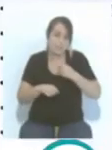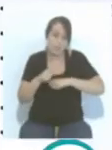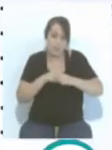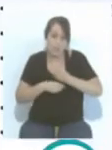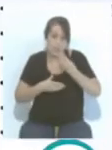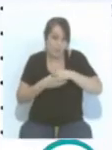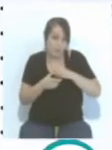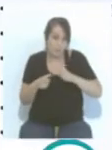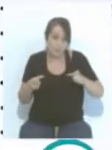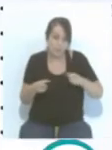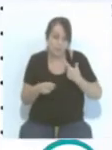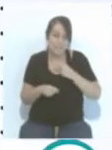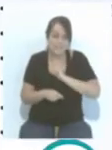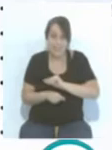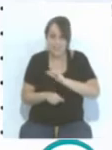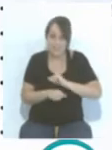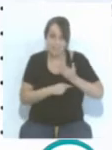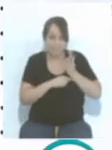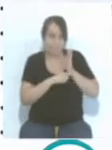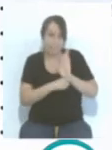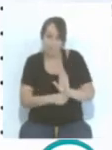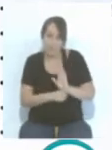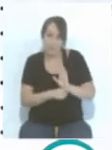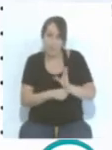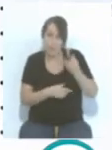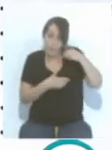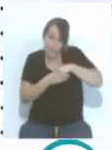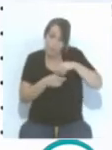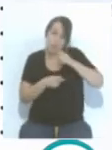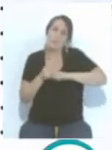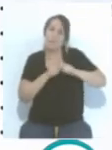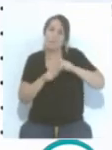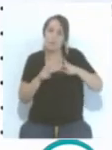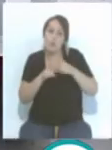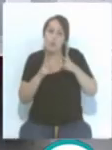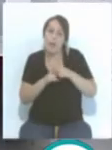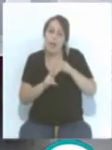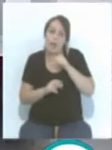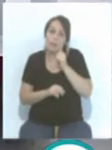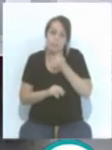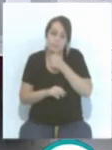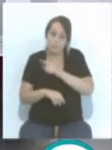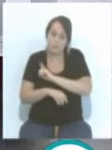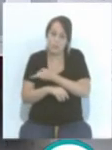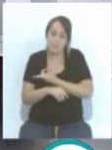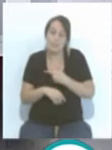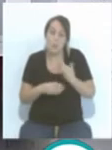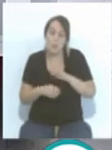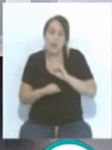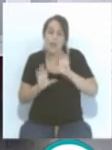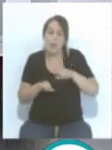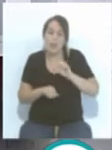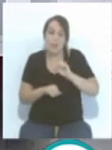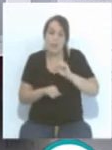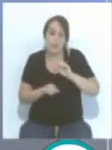sientan representados dentro de la entidad, dentro de la sociedad anónima deportiva que es el Cádiz Club de Fútbol, porque